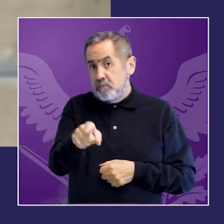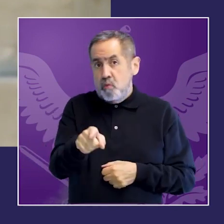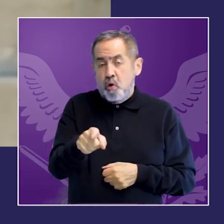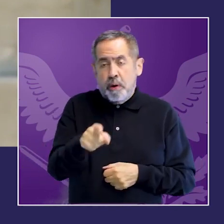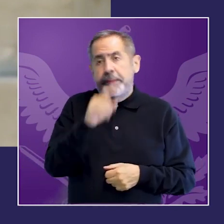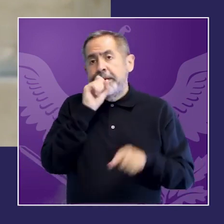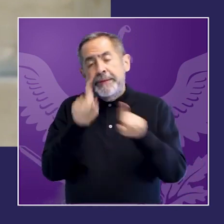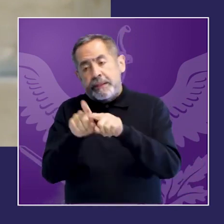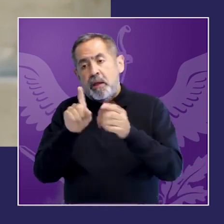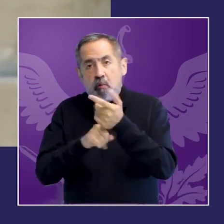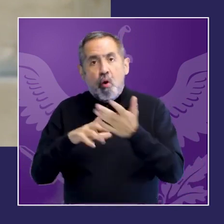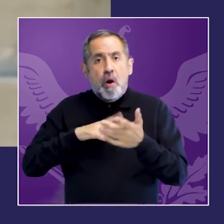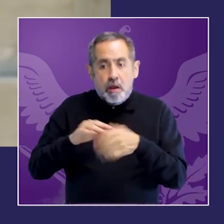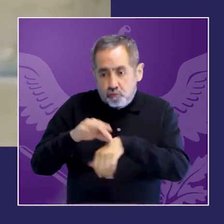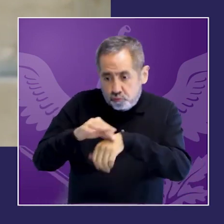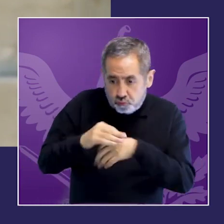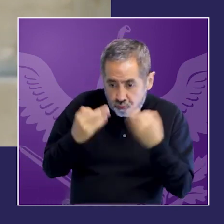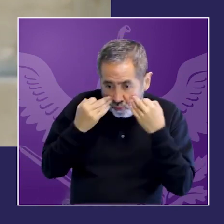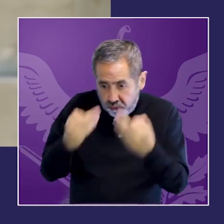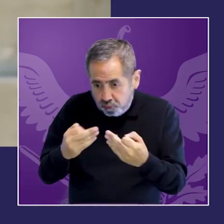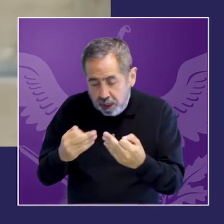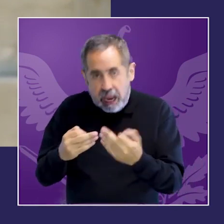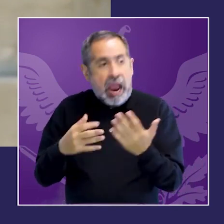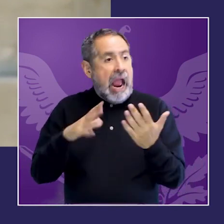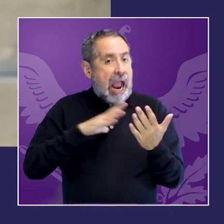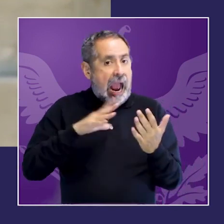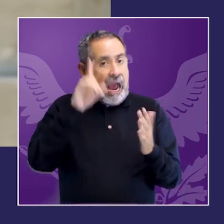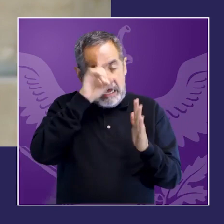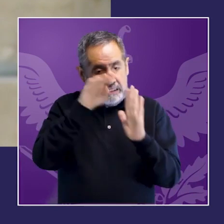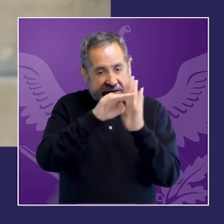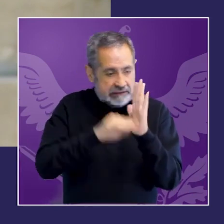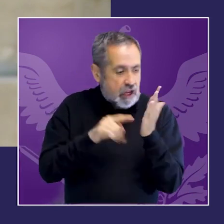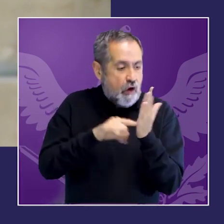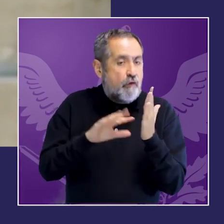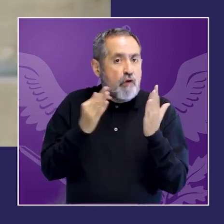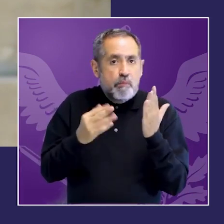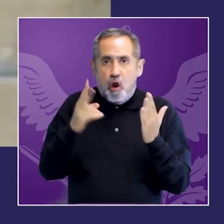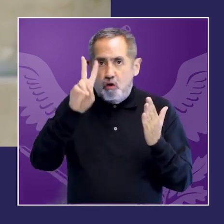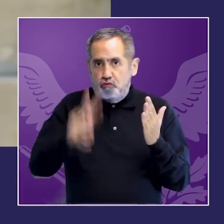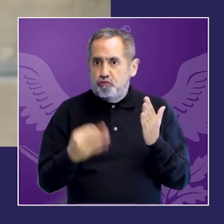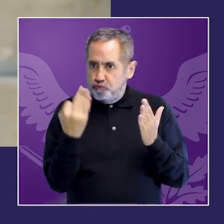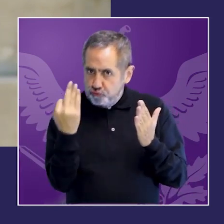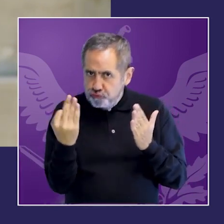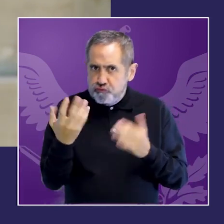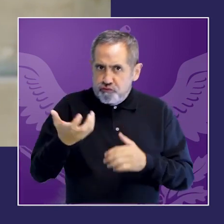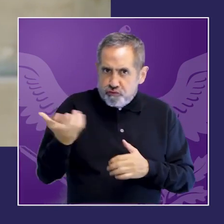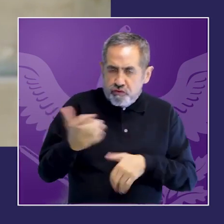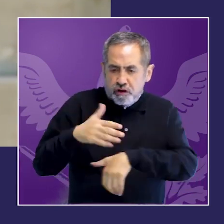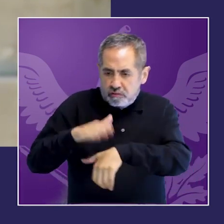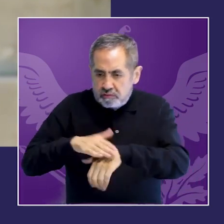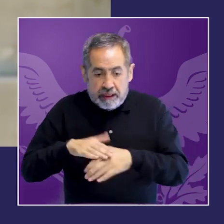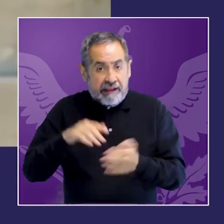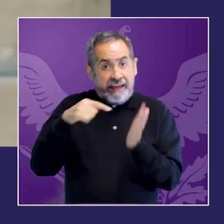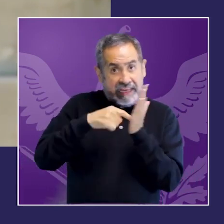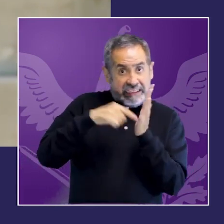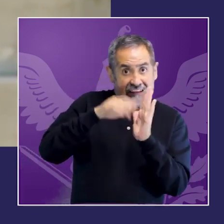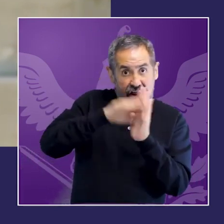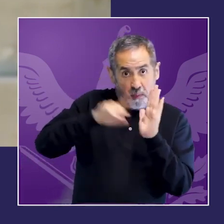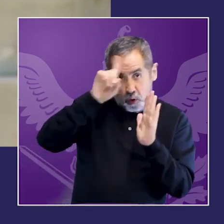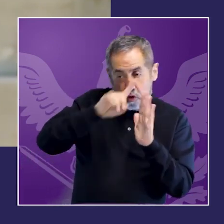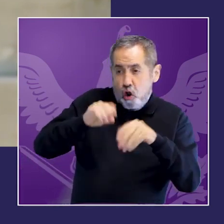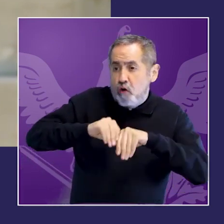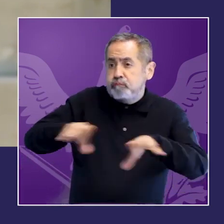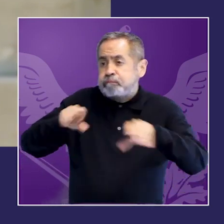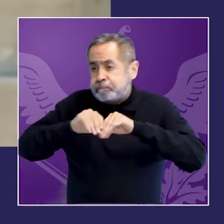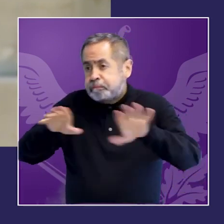garantizar de manera extendida las capacitaciones en violencia de género e igualdad como estableció Argentina por ejemplo con la